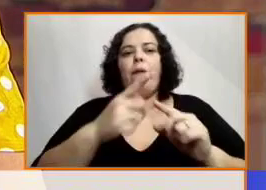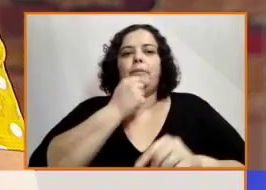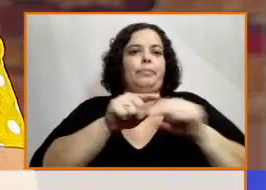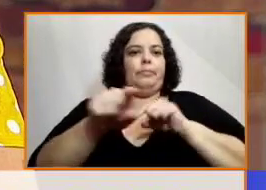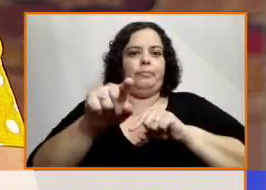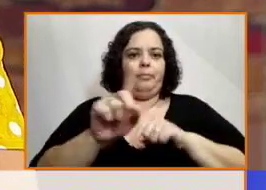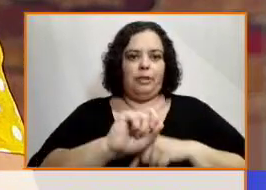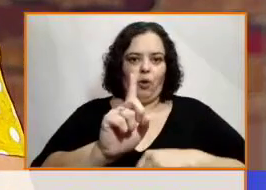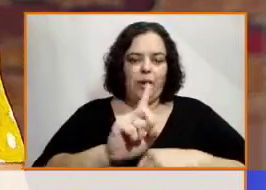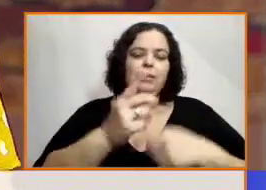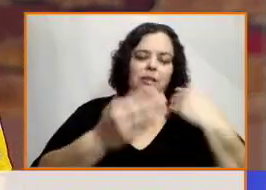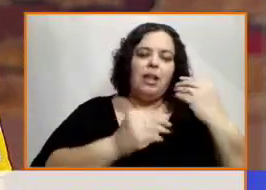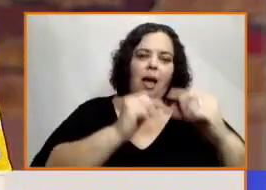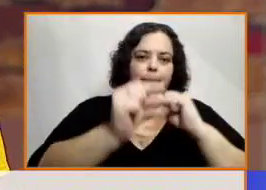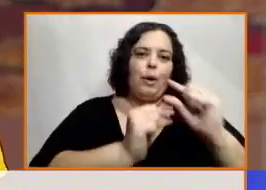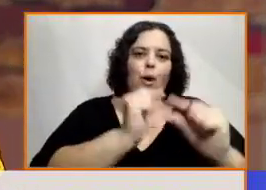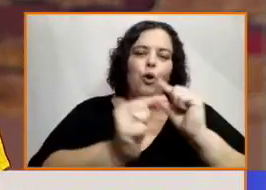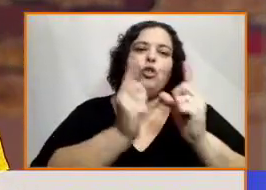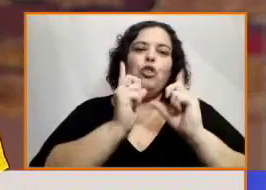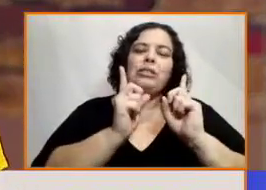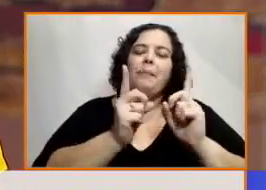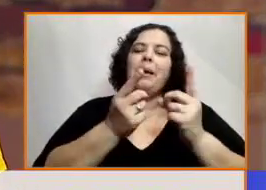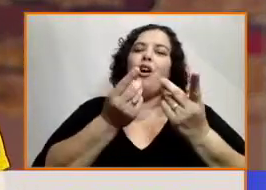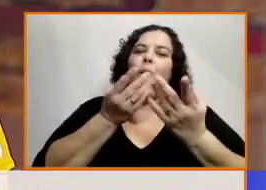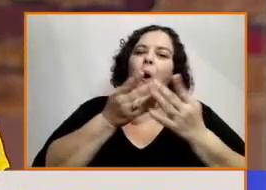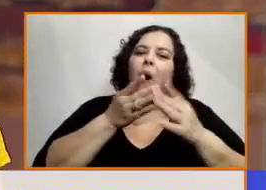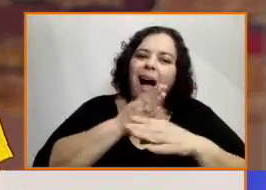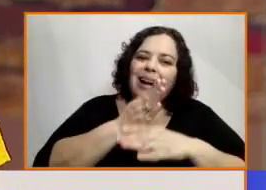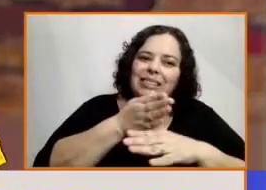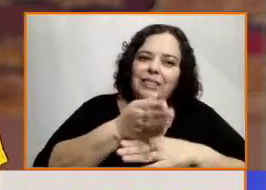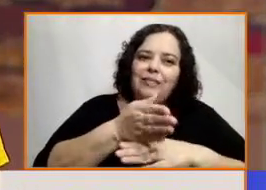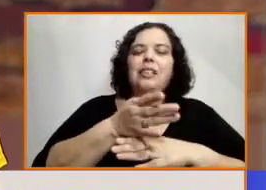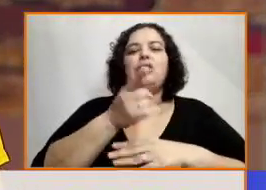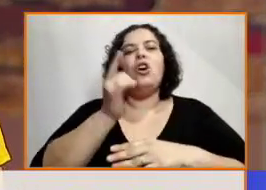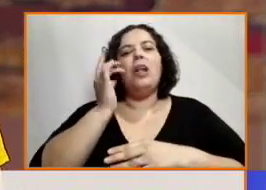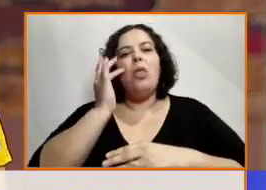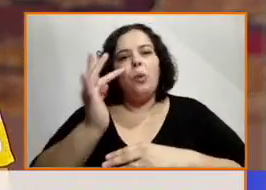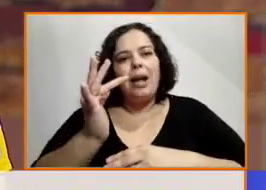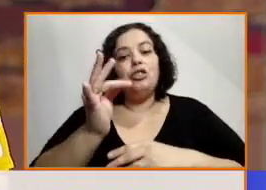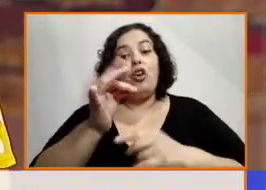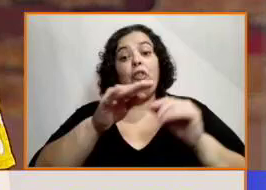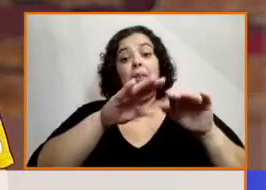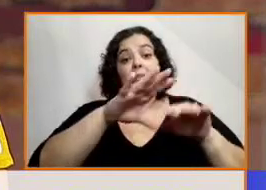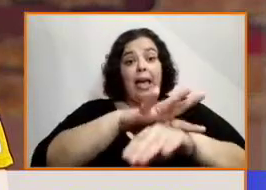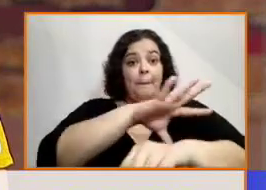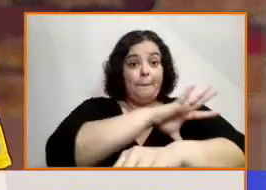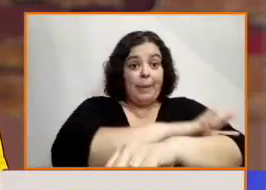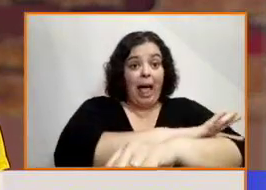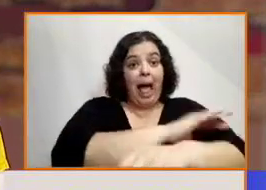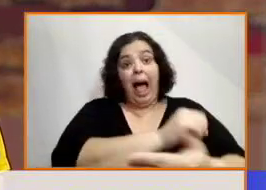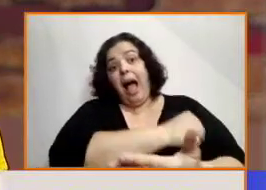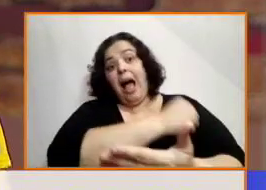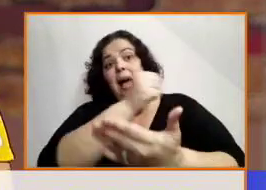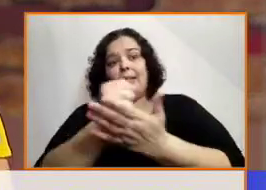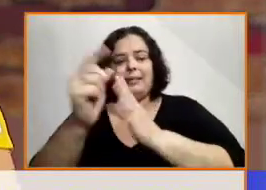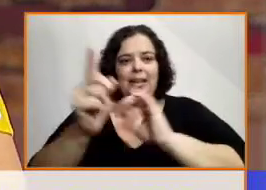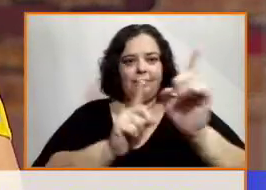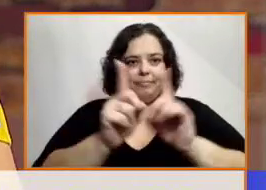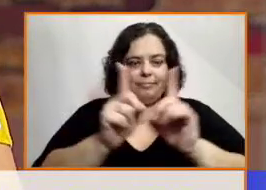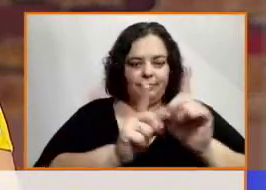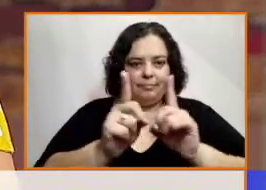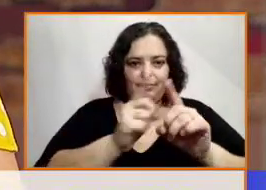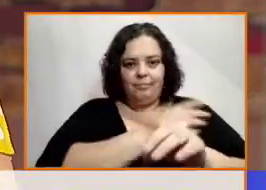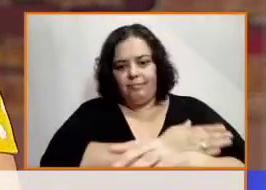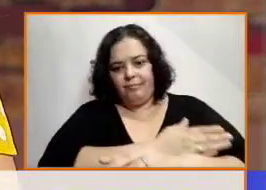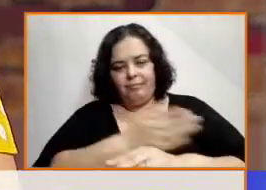sensibilización en la educación, acompañando desde educación inicial hasta educación terciaria. Entonces, ese es nuestro diferencial. Va más allá del